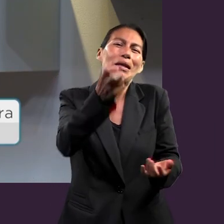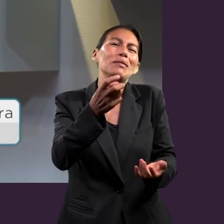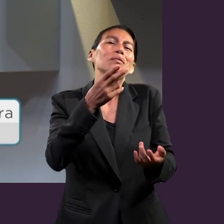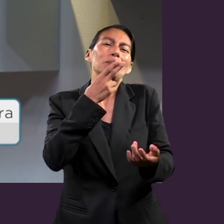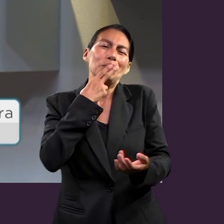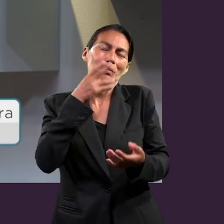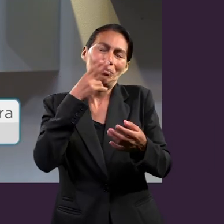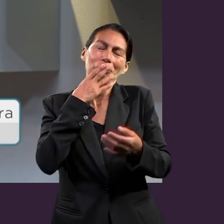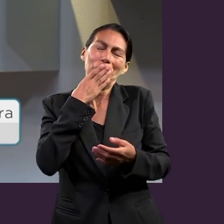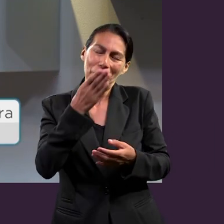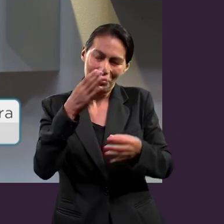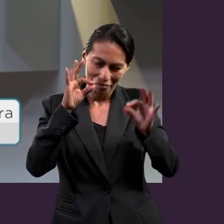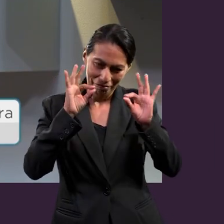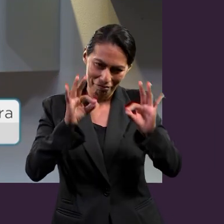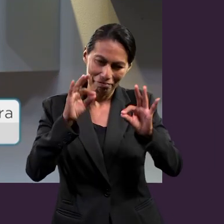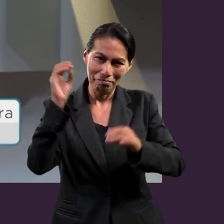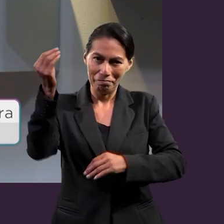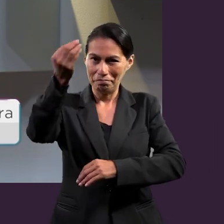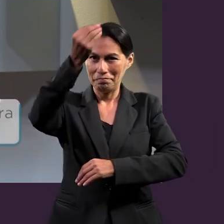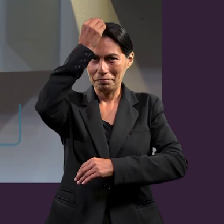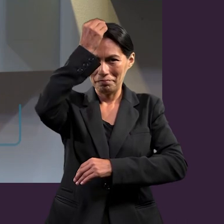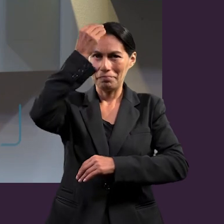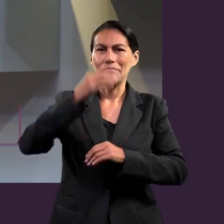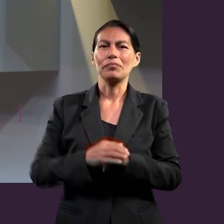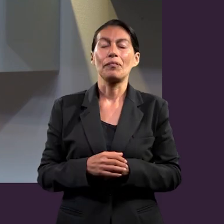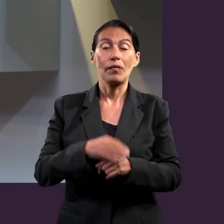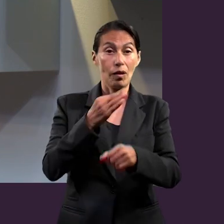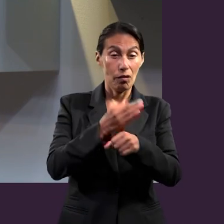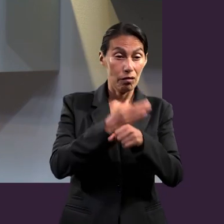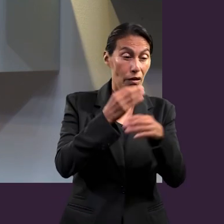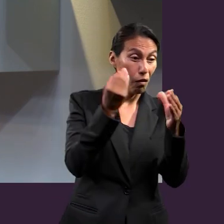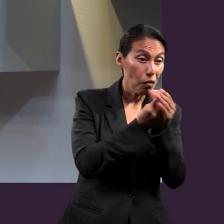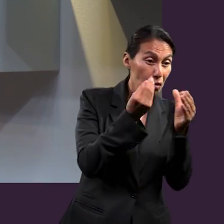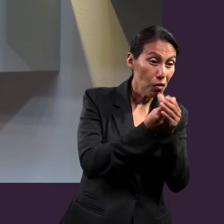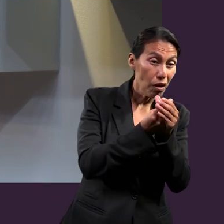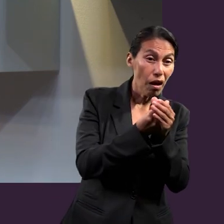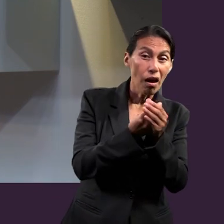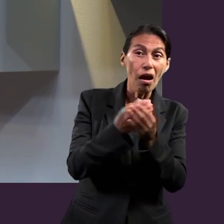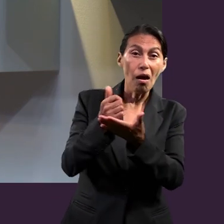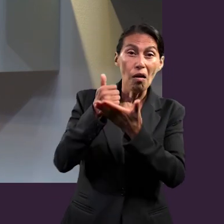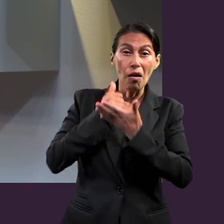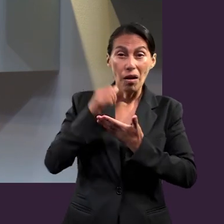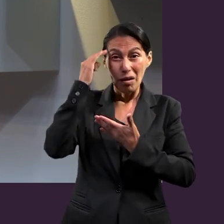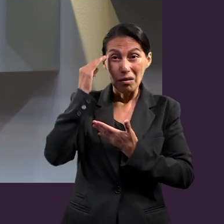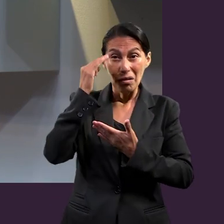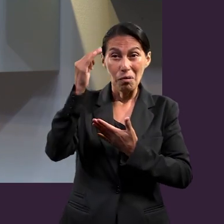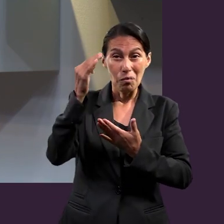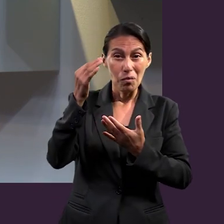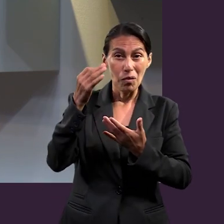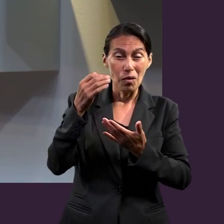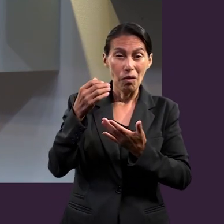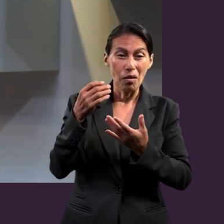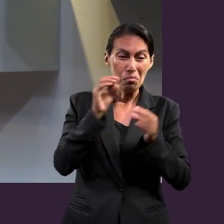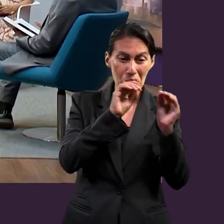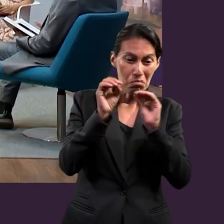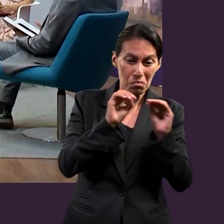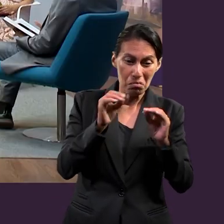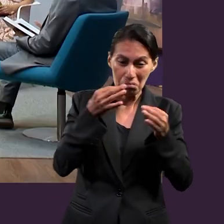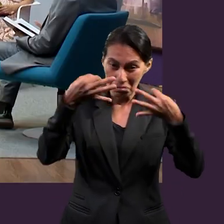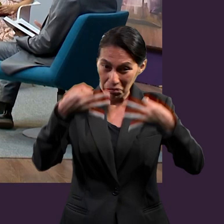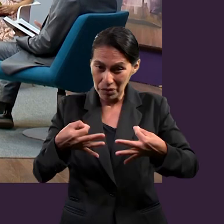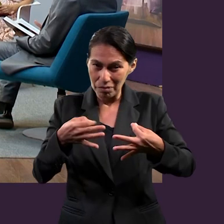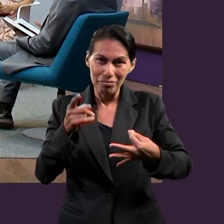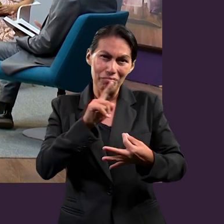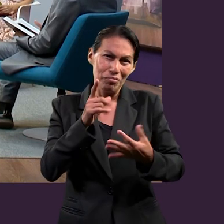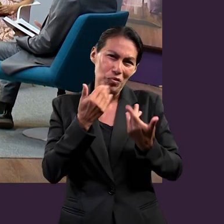lo utilicemos de la manera sabia. No hay ahorita un curso que nos ayude a administrar el tiempo, pero debería de haberlo, y si no lo